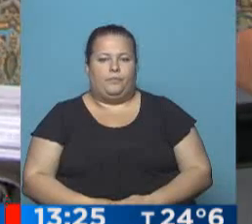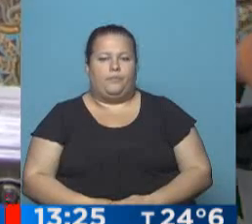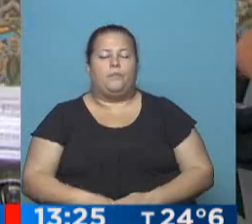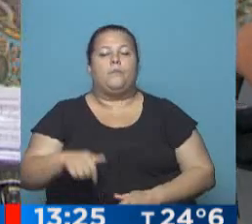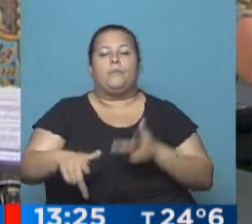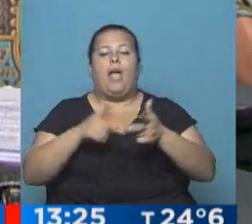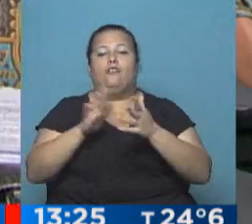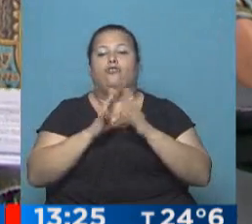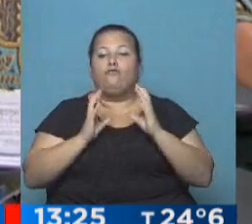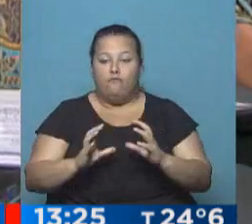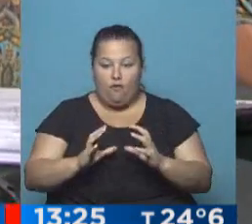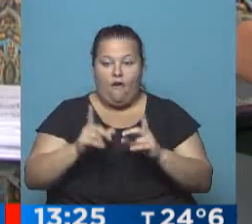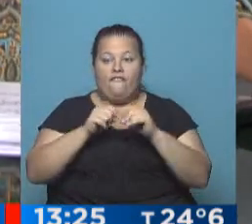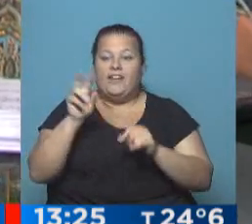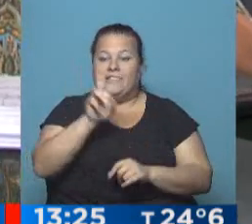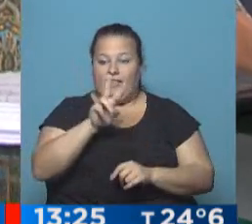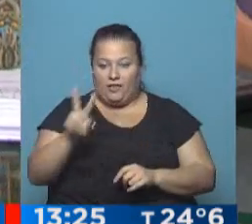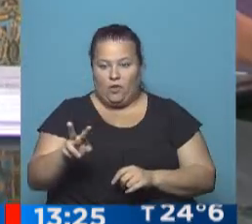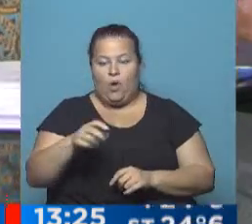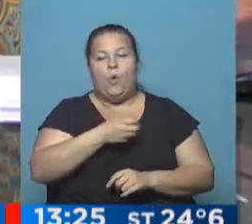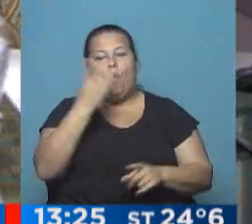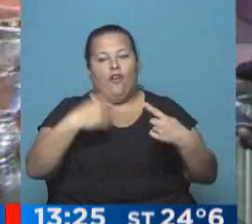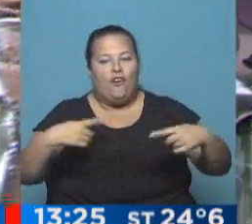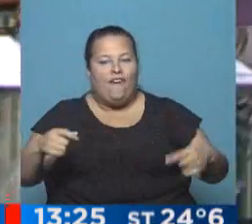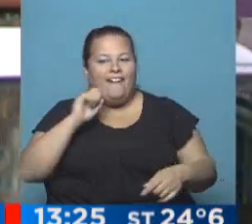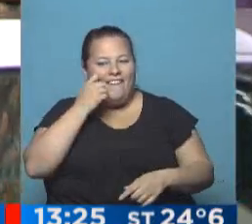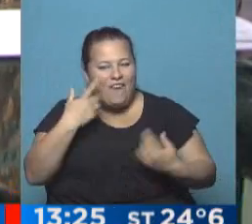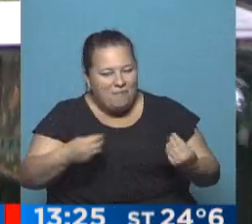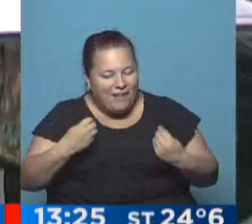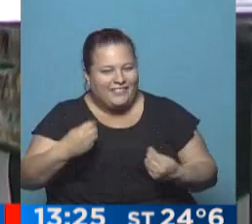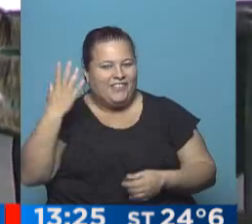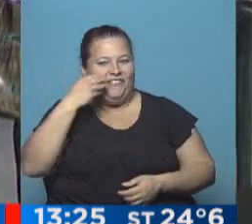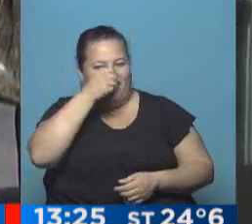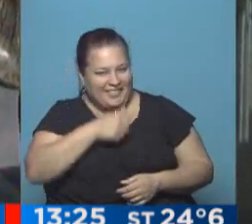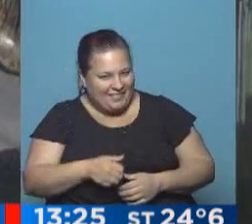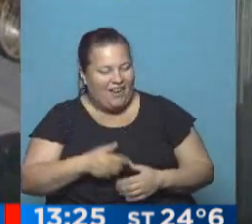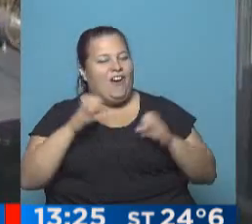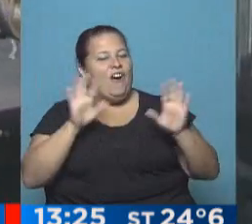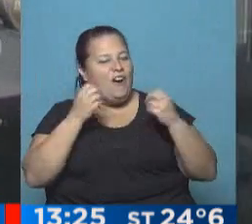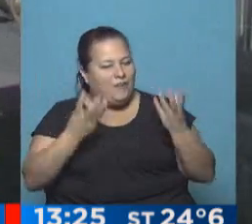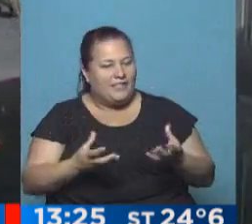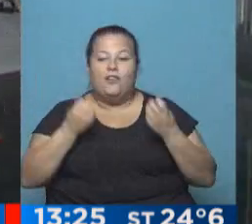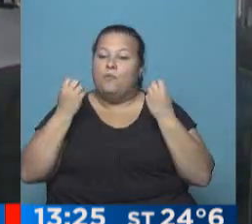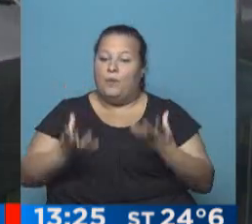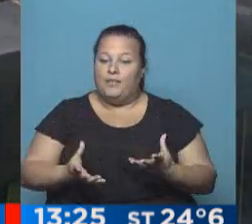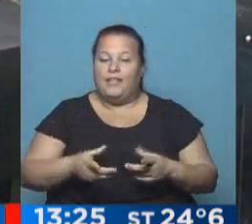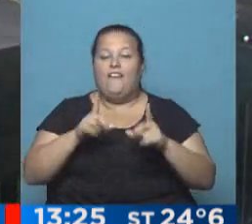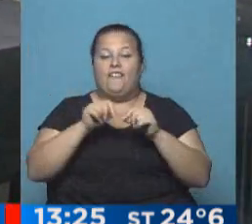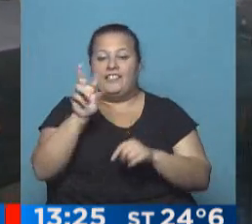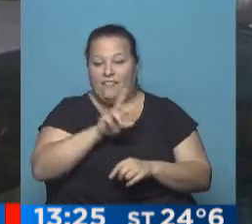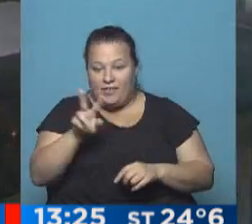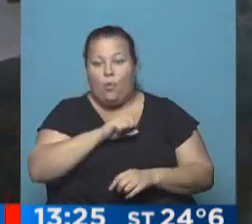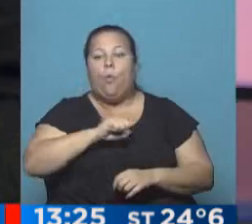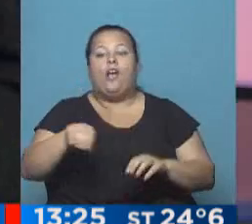Bien, hablamos de fútbol, fecha 22. ¿Y cuántas perlitas? ¿Y cuántas cosas han pasado este fin de semana, Maxi? A hola, Maxi, ¿cómo estás? Bien, Fecha 22,